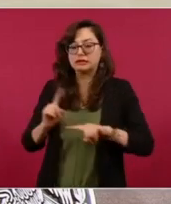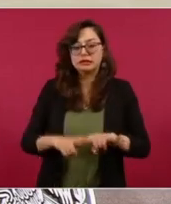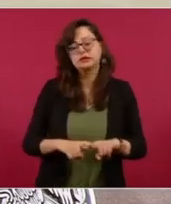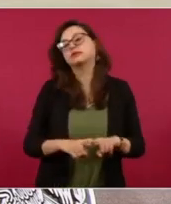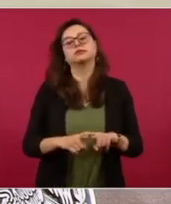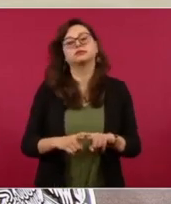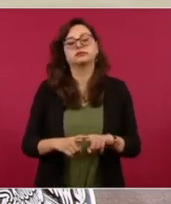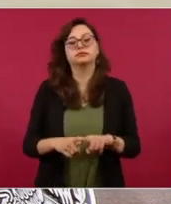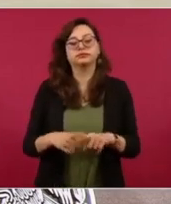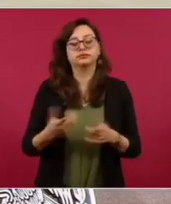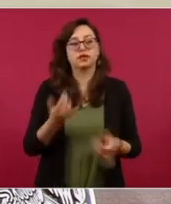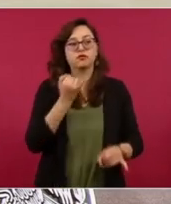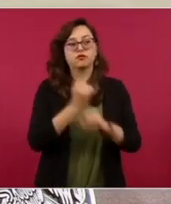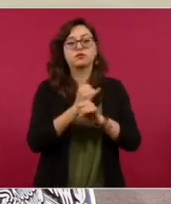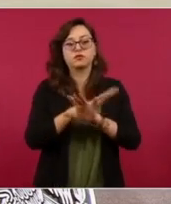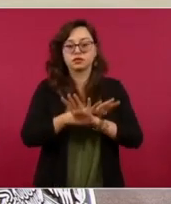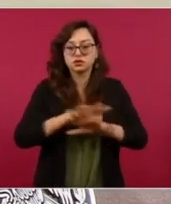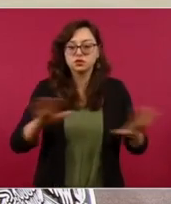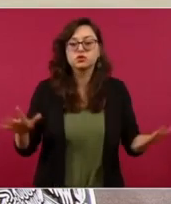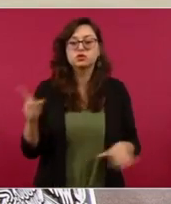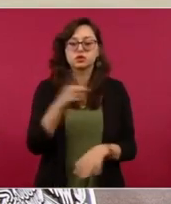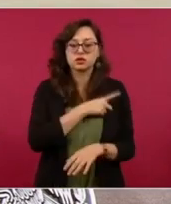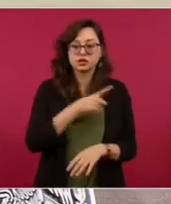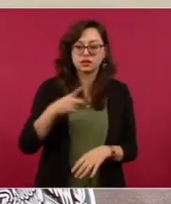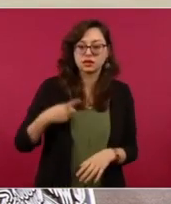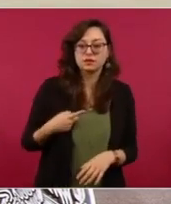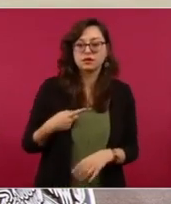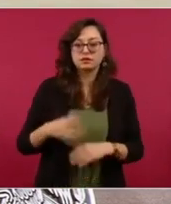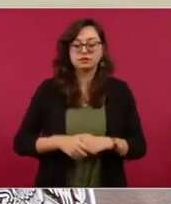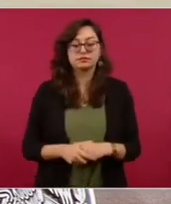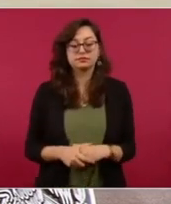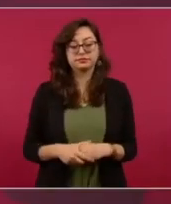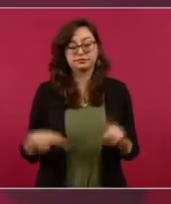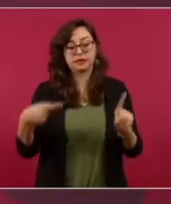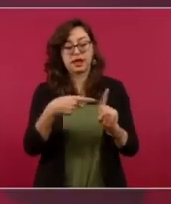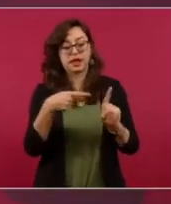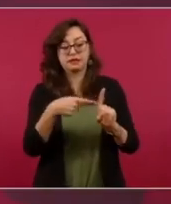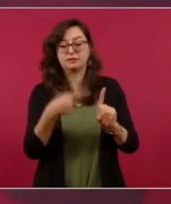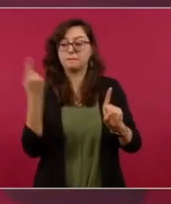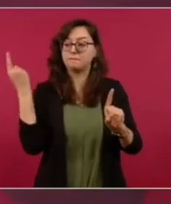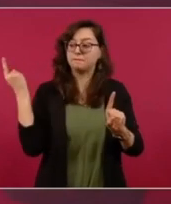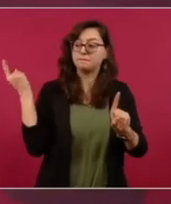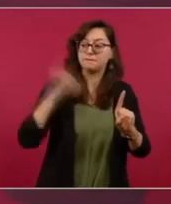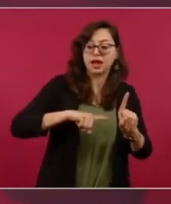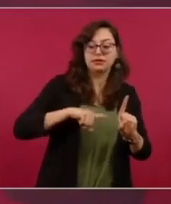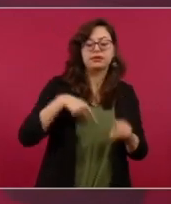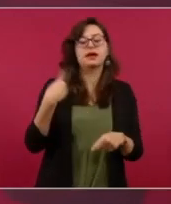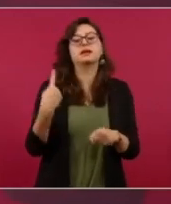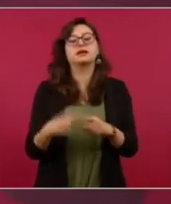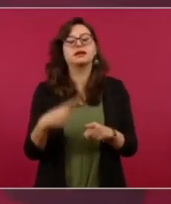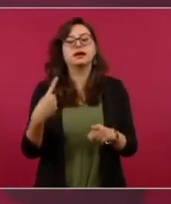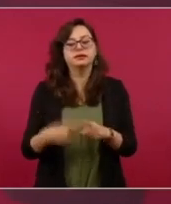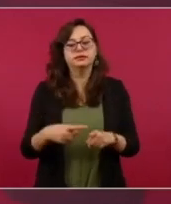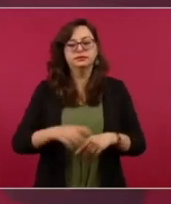sobre si recibía órdenes o informaba